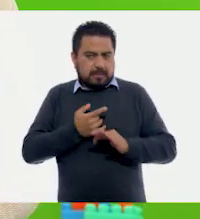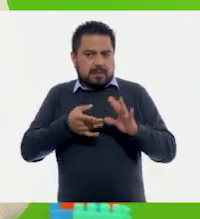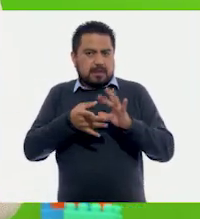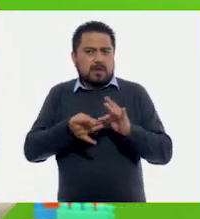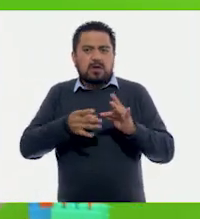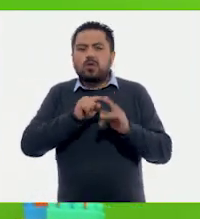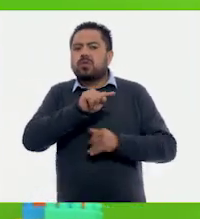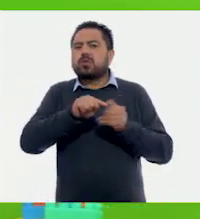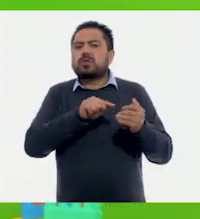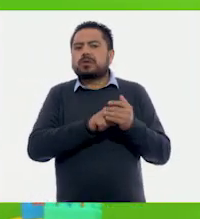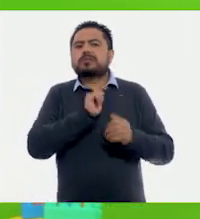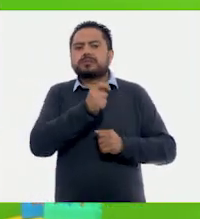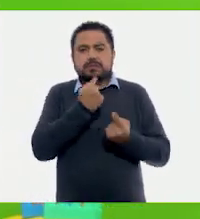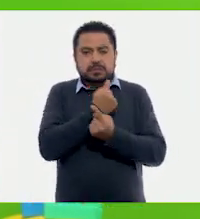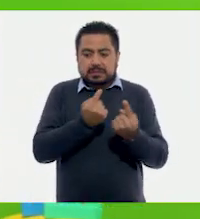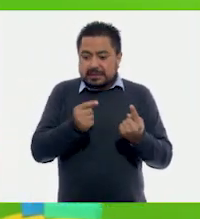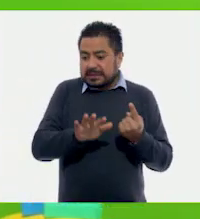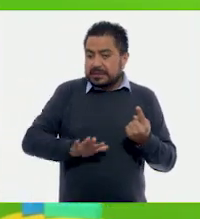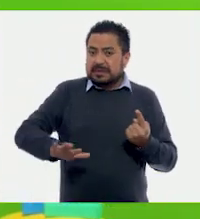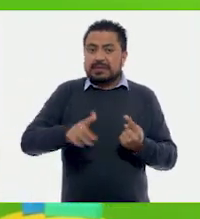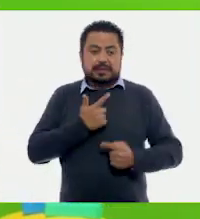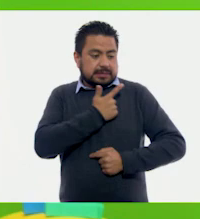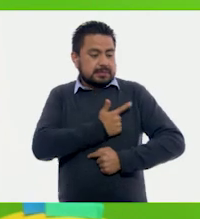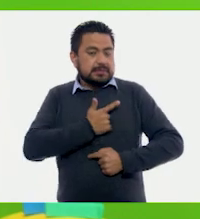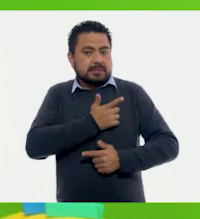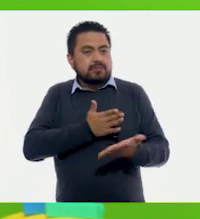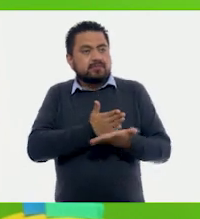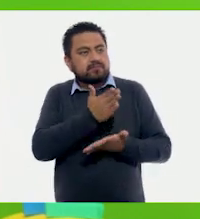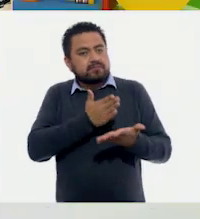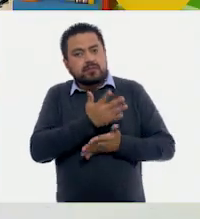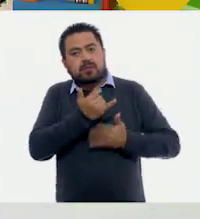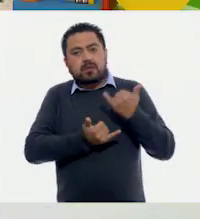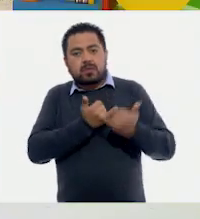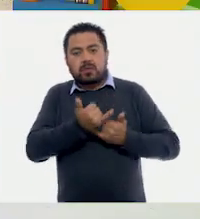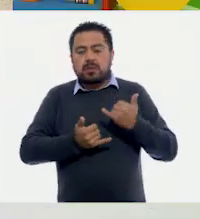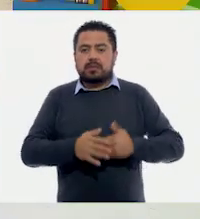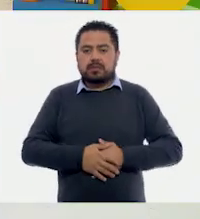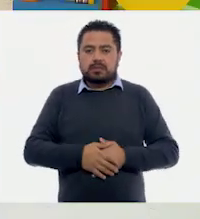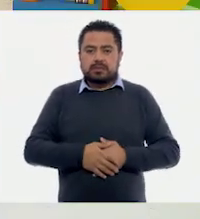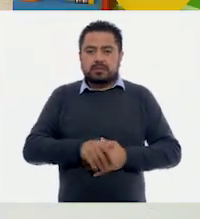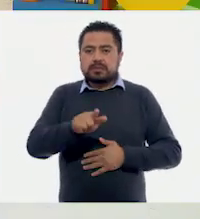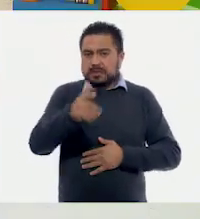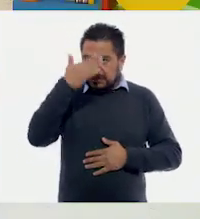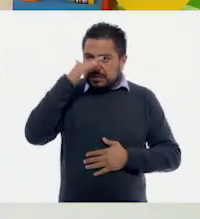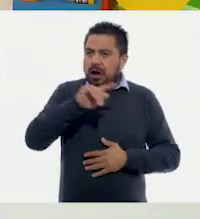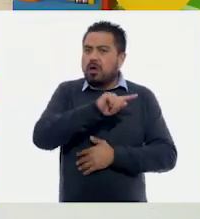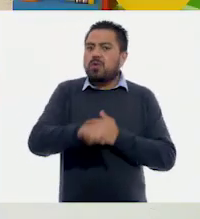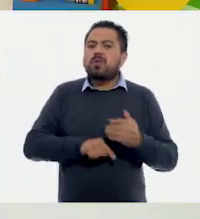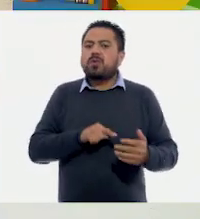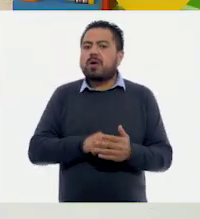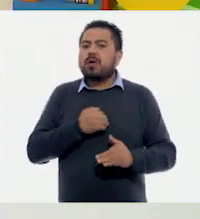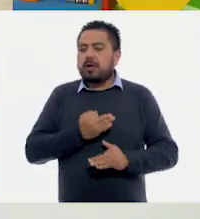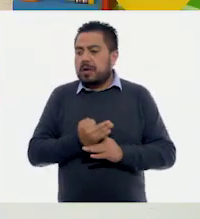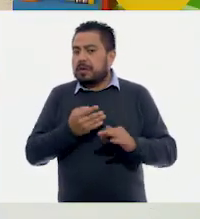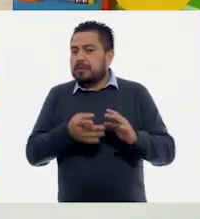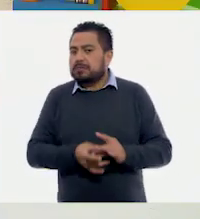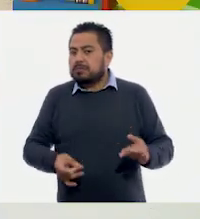un lugar donde a las niñas y niños les gusta ir a jugar. ¿Sabes de qué lugares estoy hablando?